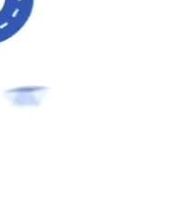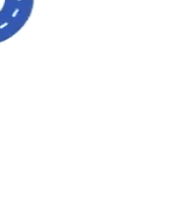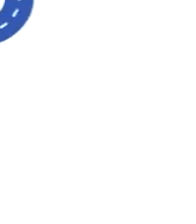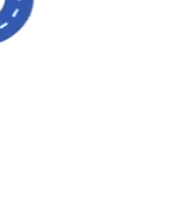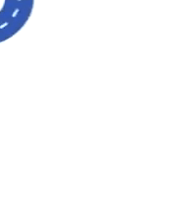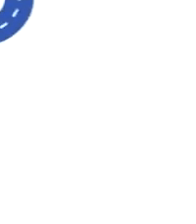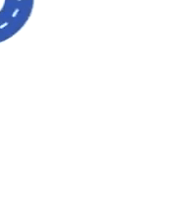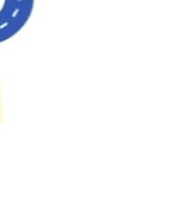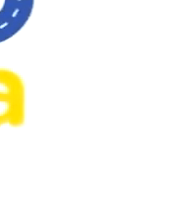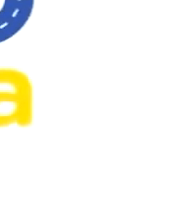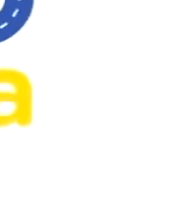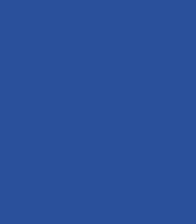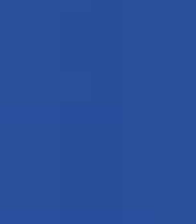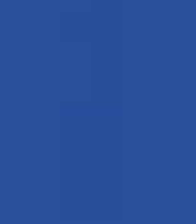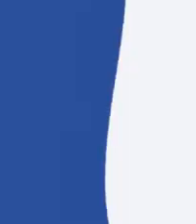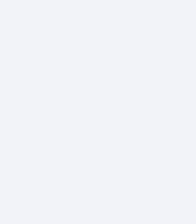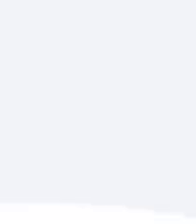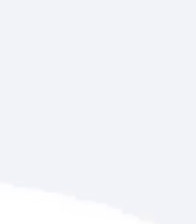¡Aprendo en casa!